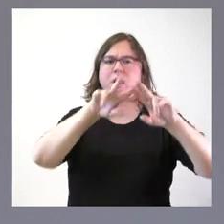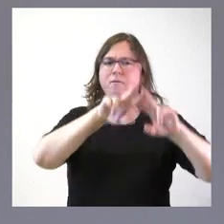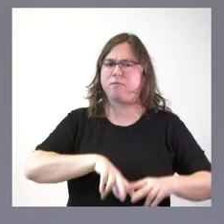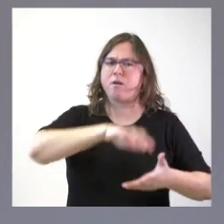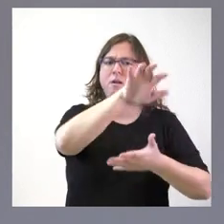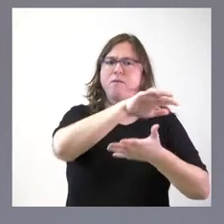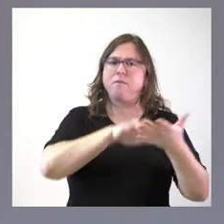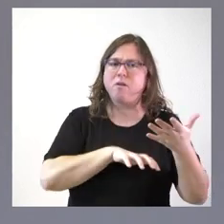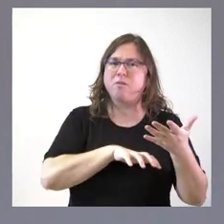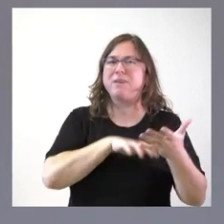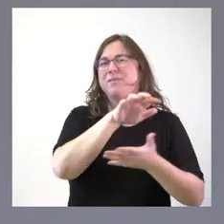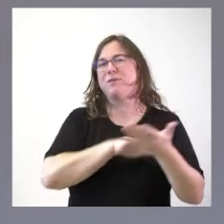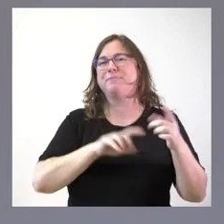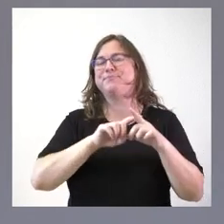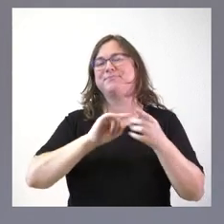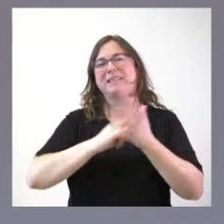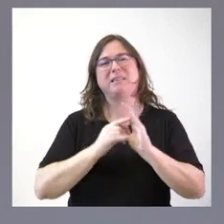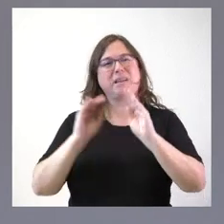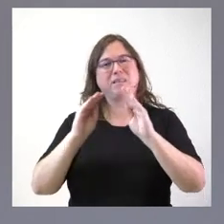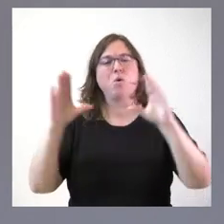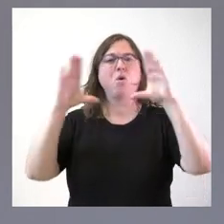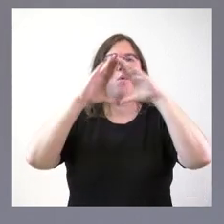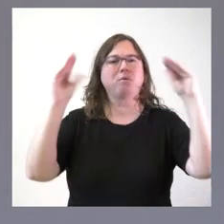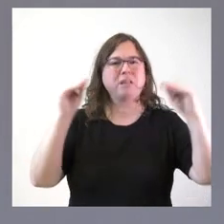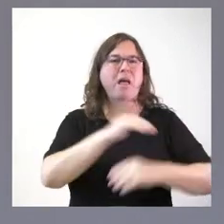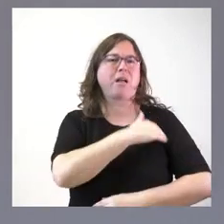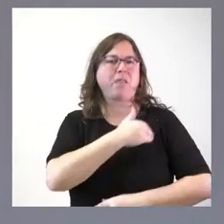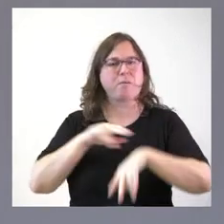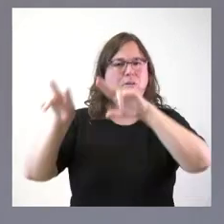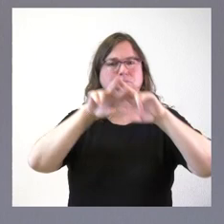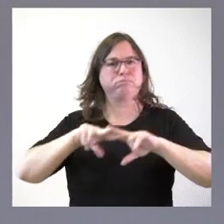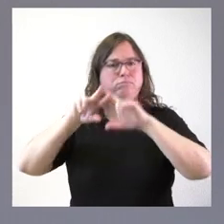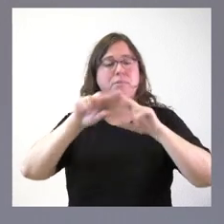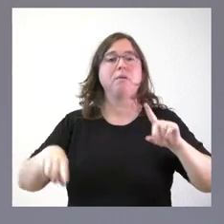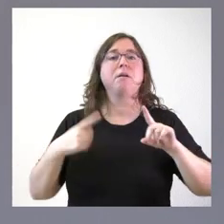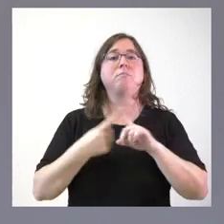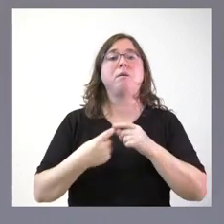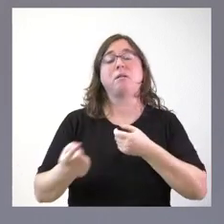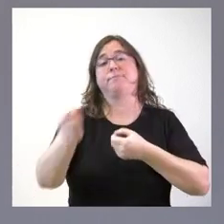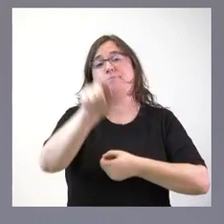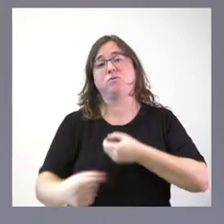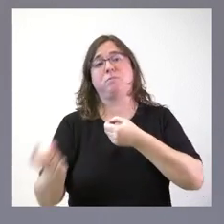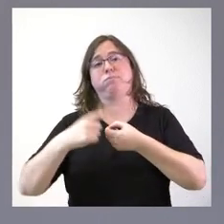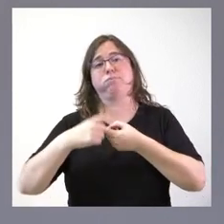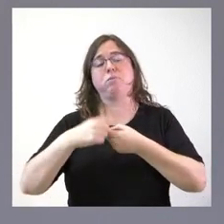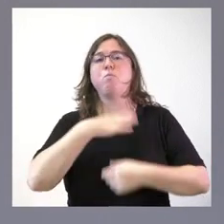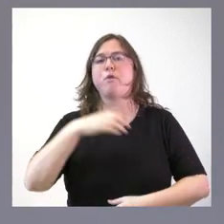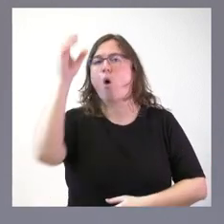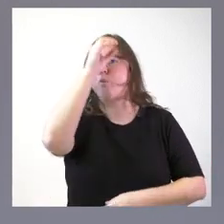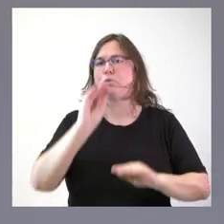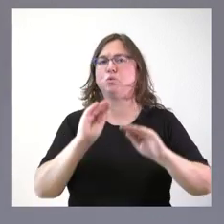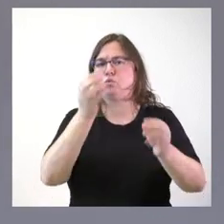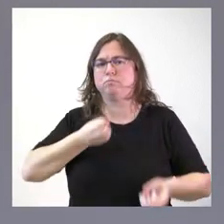todo informes de carácter técnico, universitario y académico y también a la participación del conjunto de los ciudadanos que podrán opinar sobre el mismo.